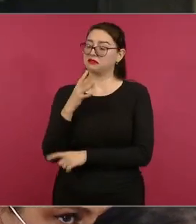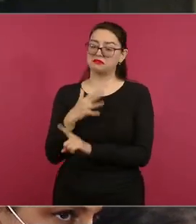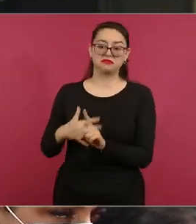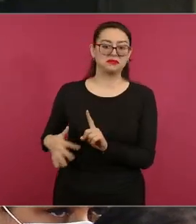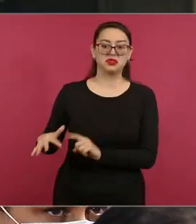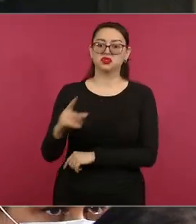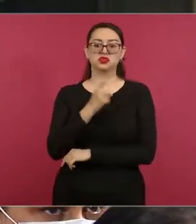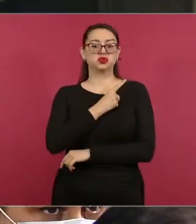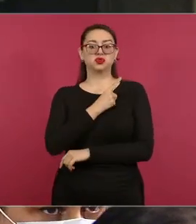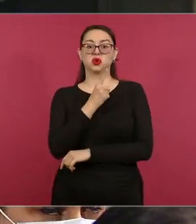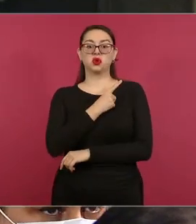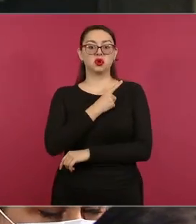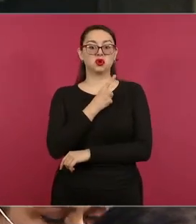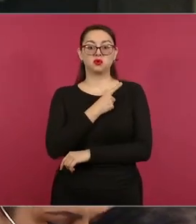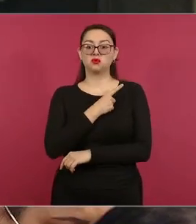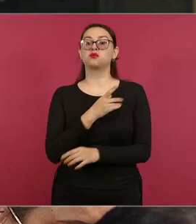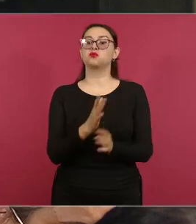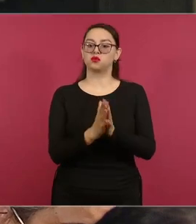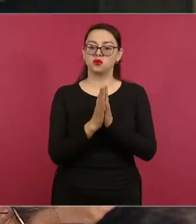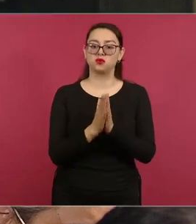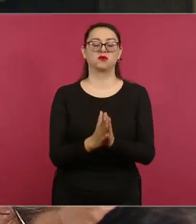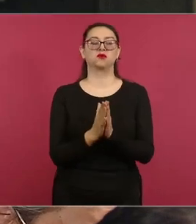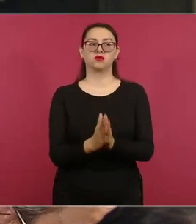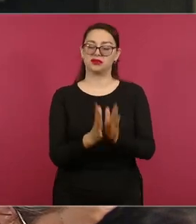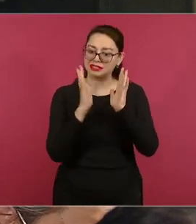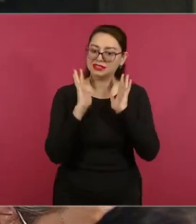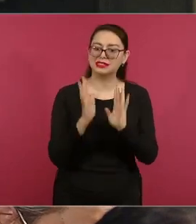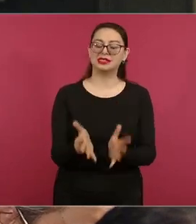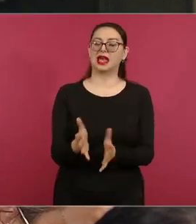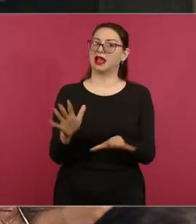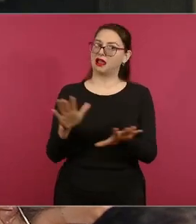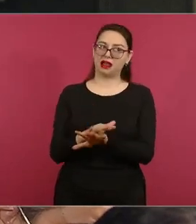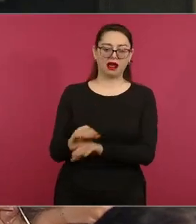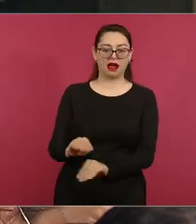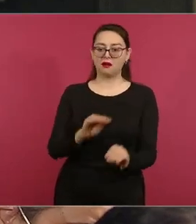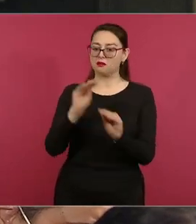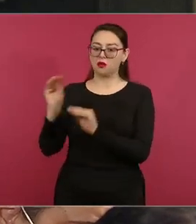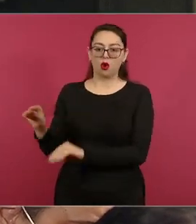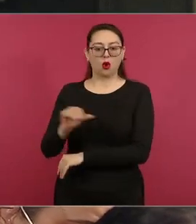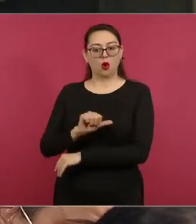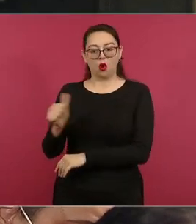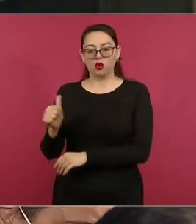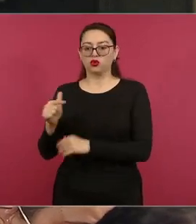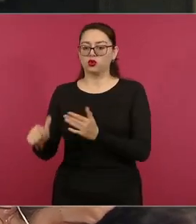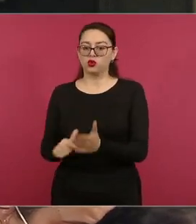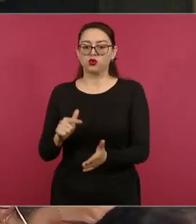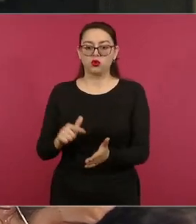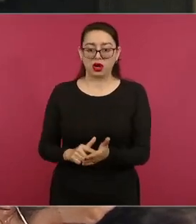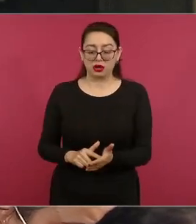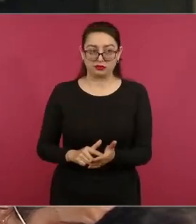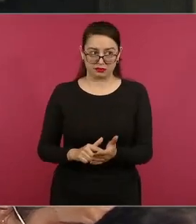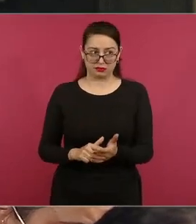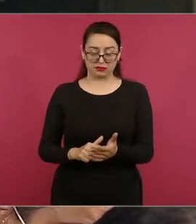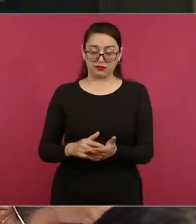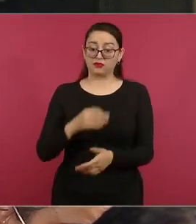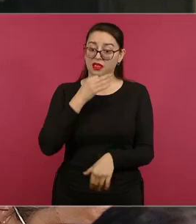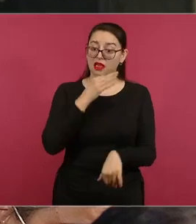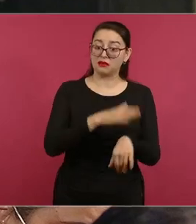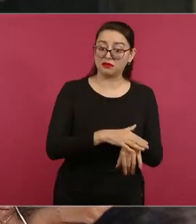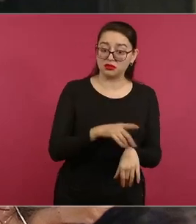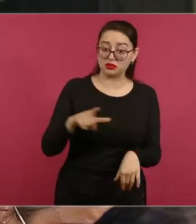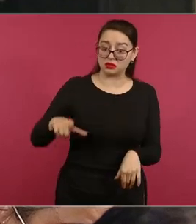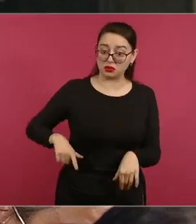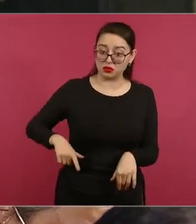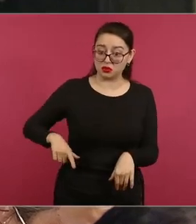soledad. Activistas de Ciudad Juárez. Y por último, señor presidente, por favor, no se olvide de los perros y